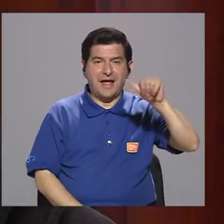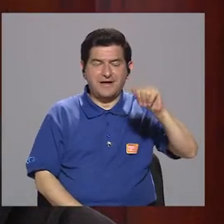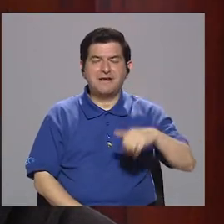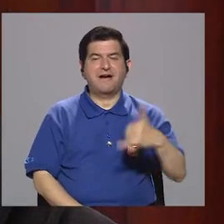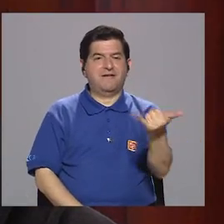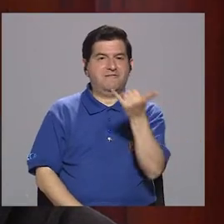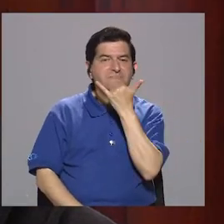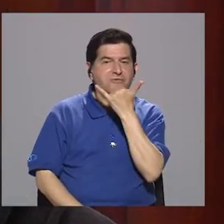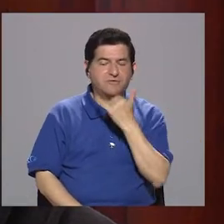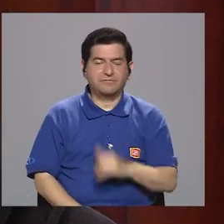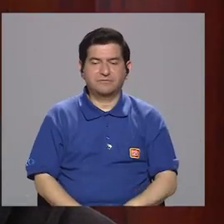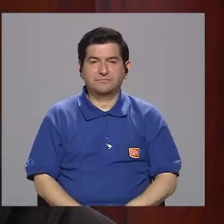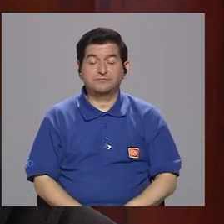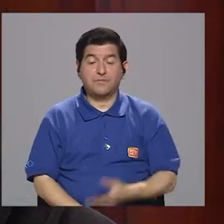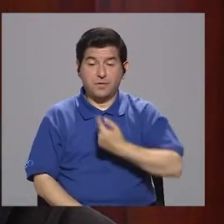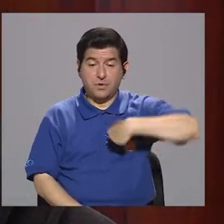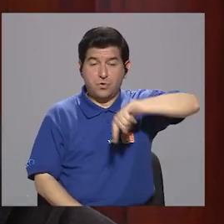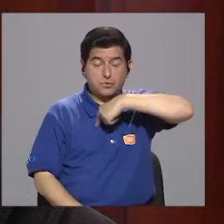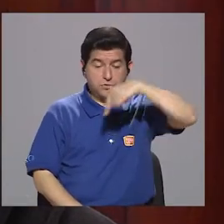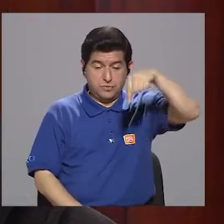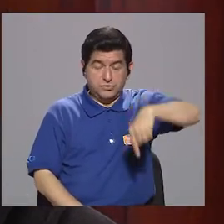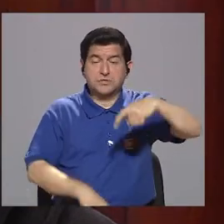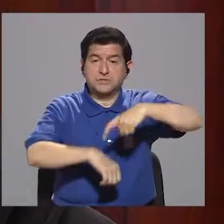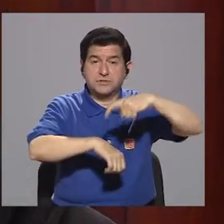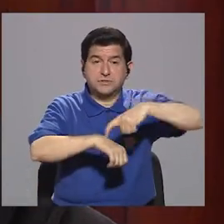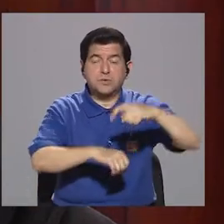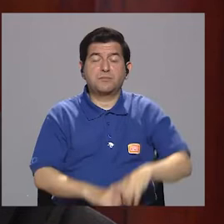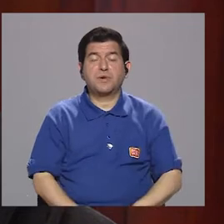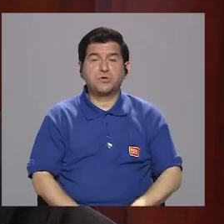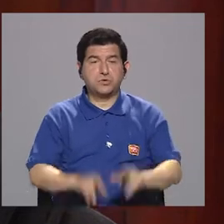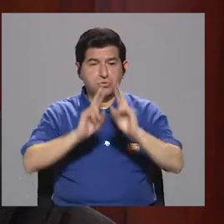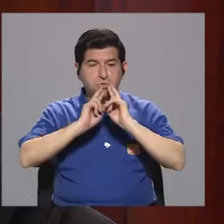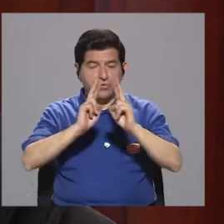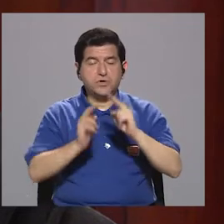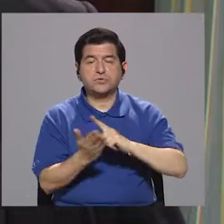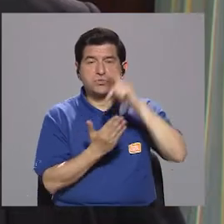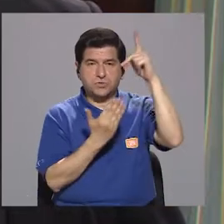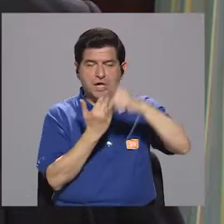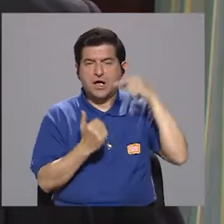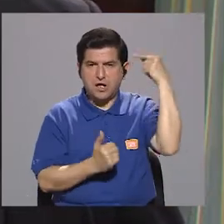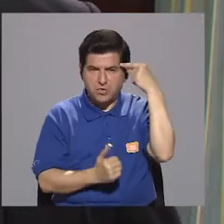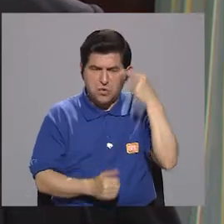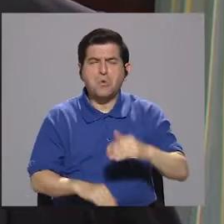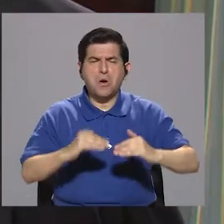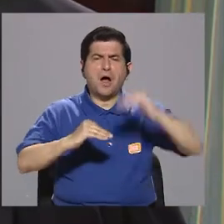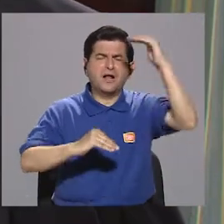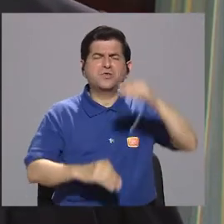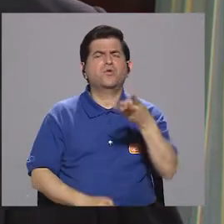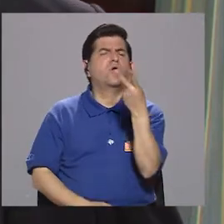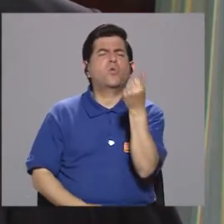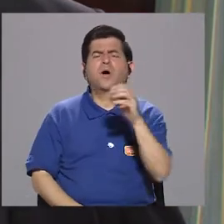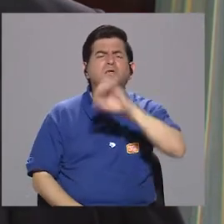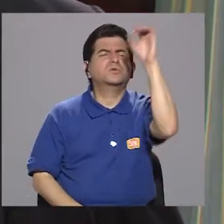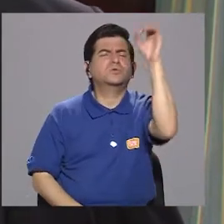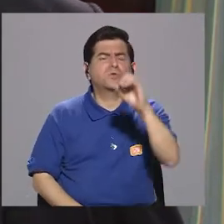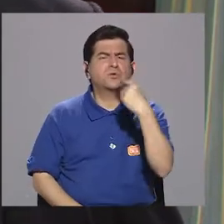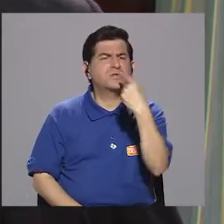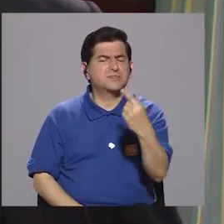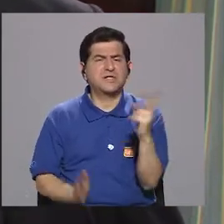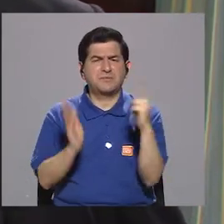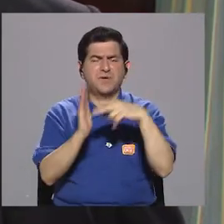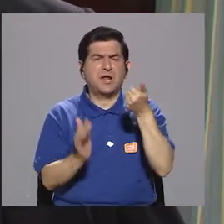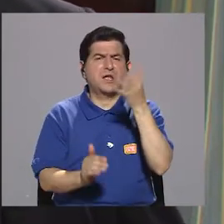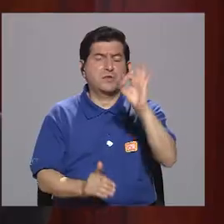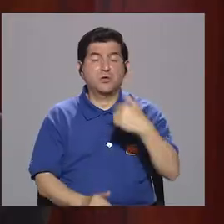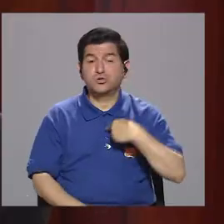nosotros tenemos un rendimiento bastante alto del programa de gobierno que podría decir cómo el porcentaje de lo propuesto en este 2019 más